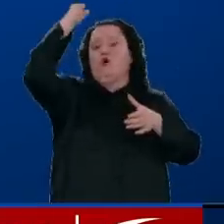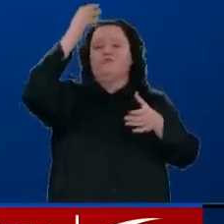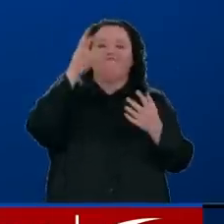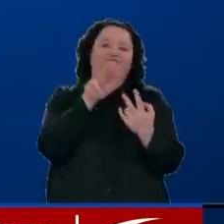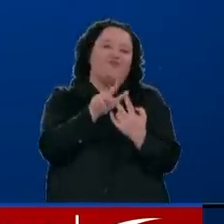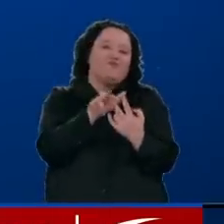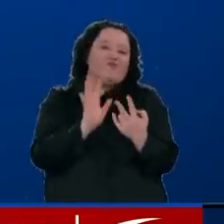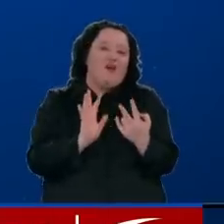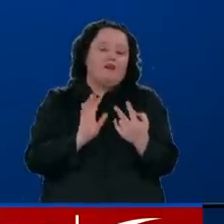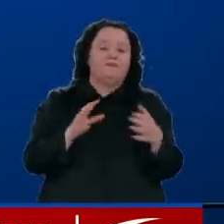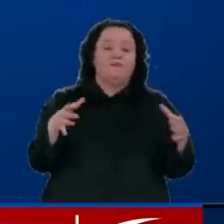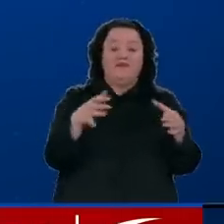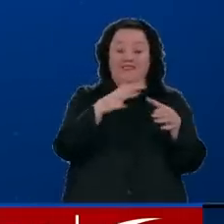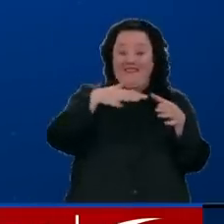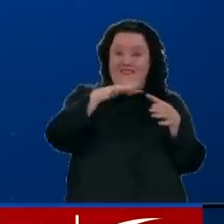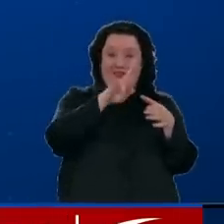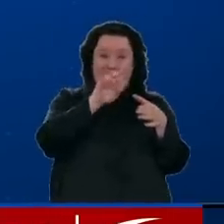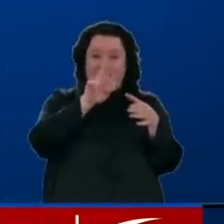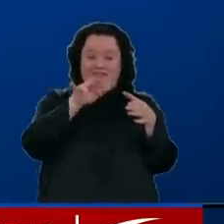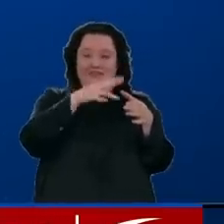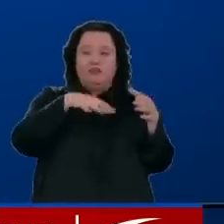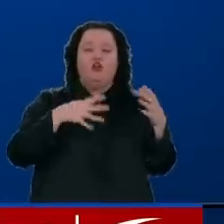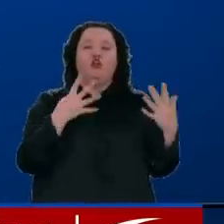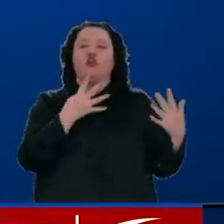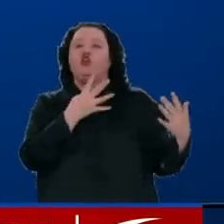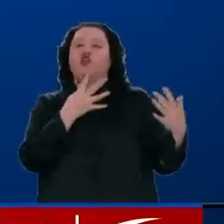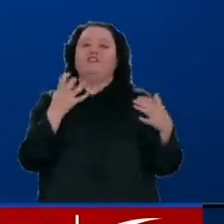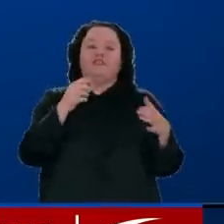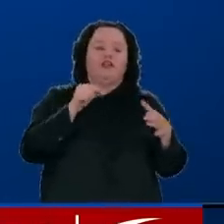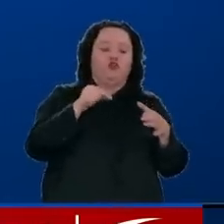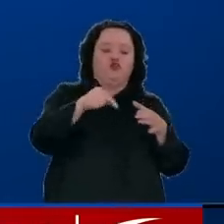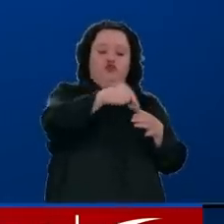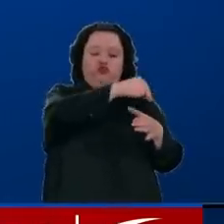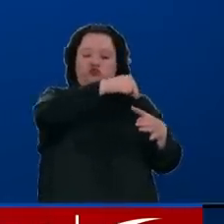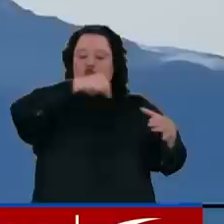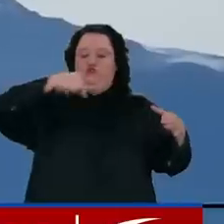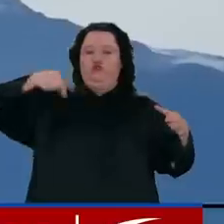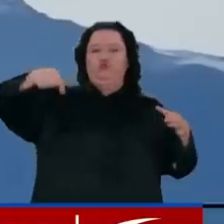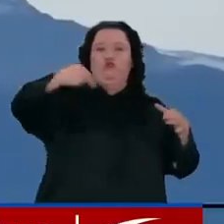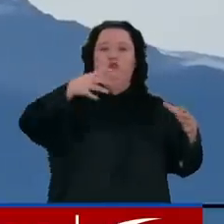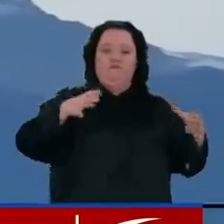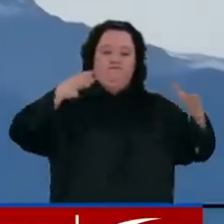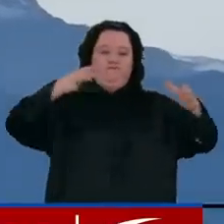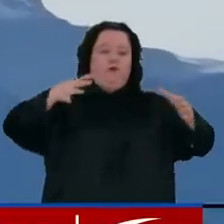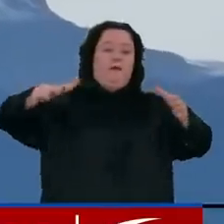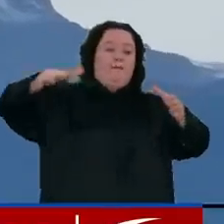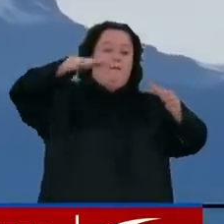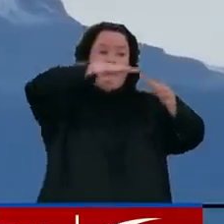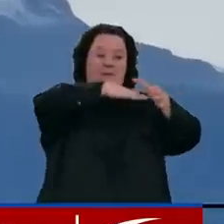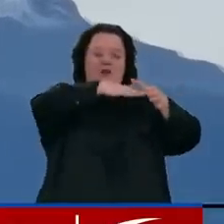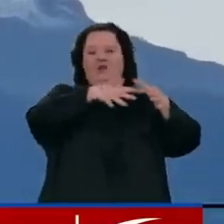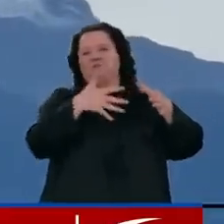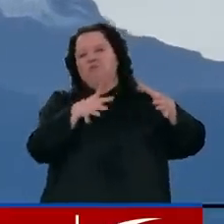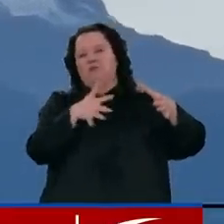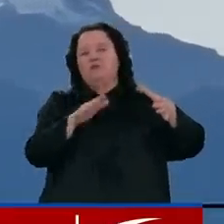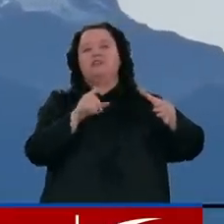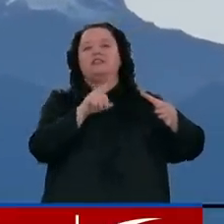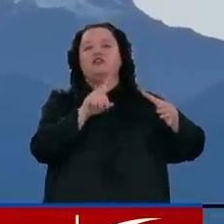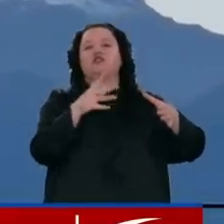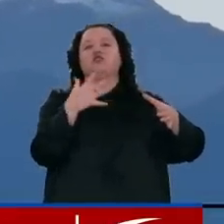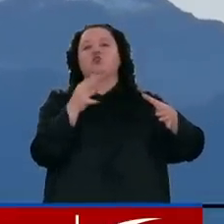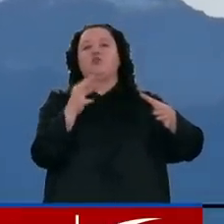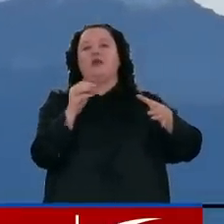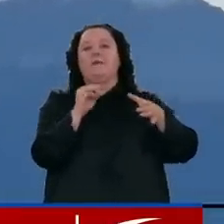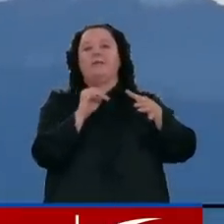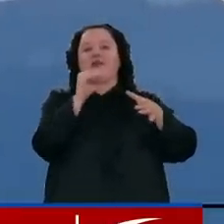El cráter del volcán Nevado del Ruiz tiene 900 metros de diámetro. El tamaño del domo que actúa como tapón es de aproximadamente 150